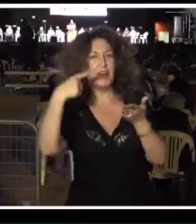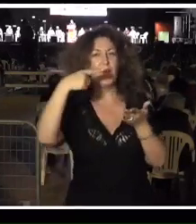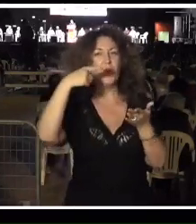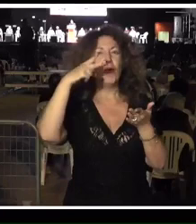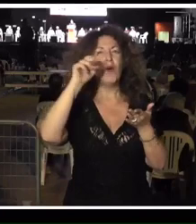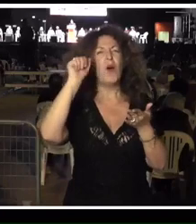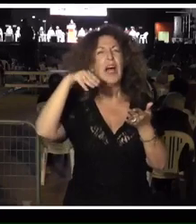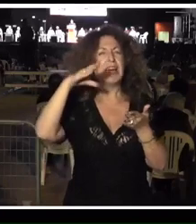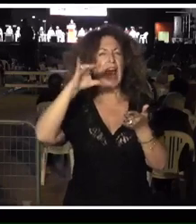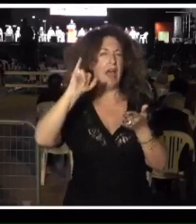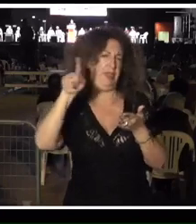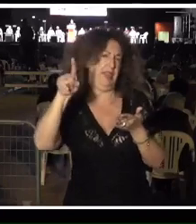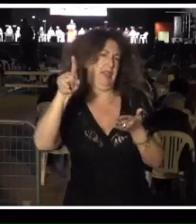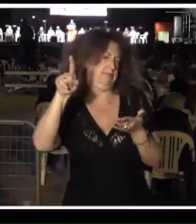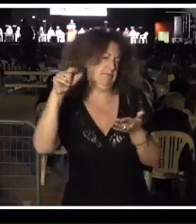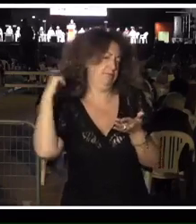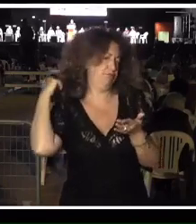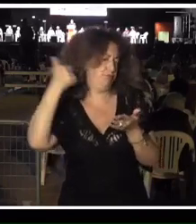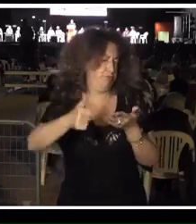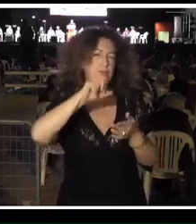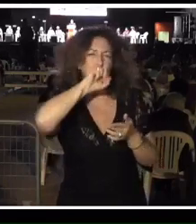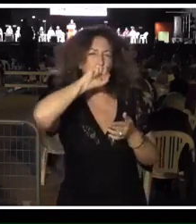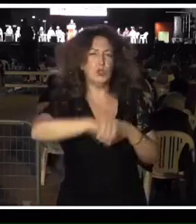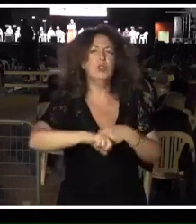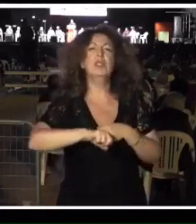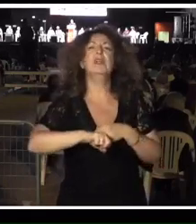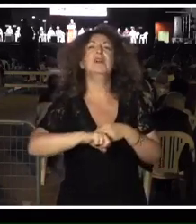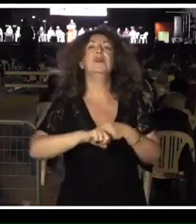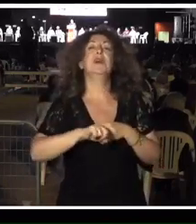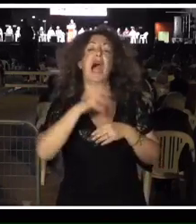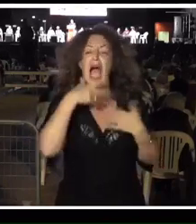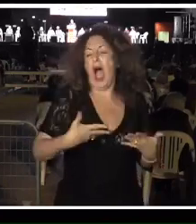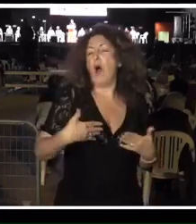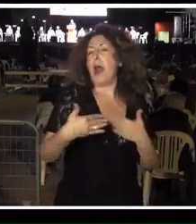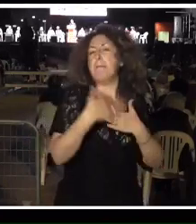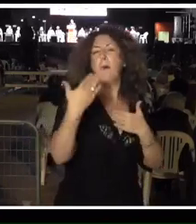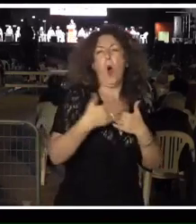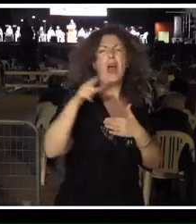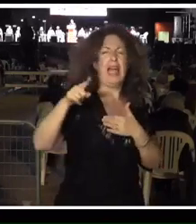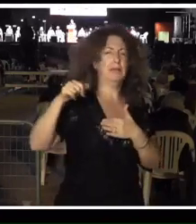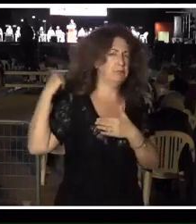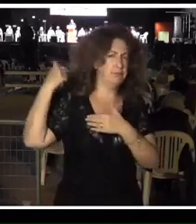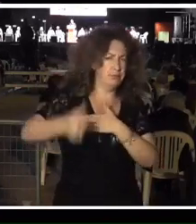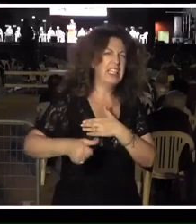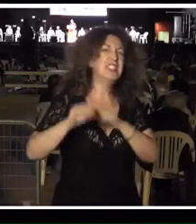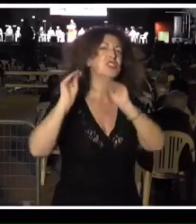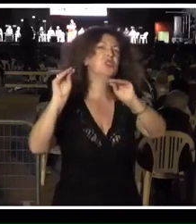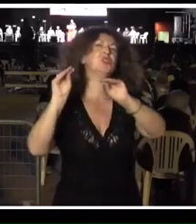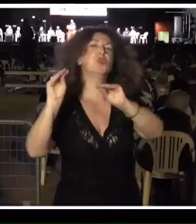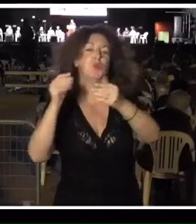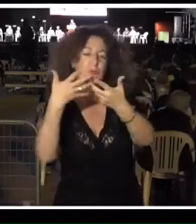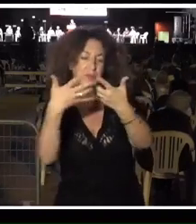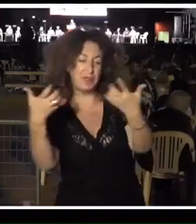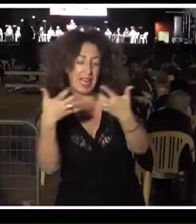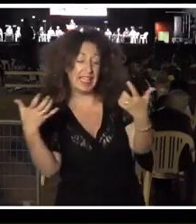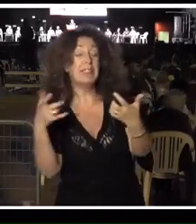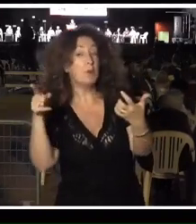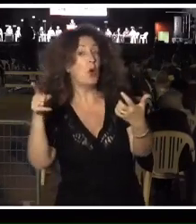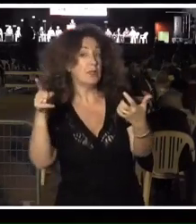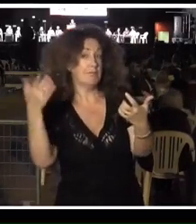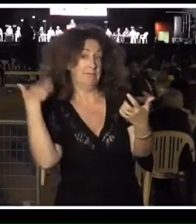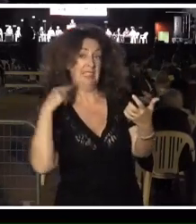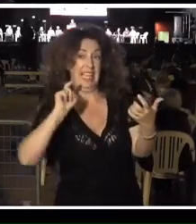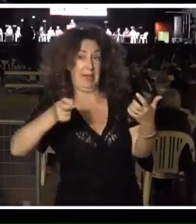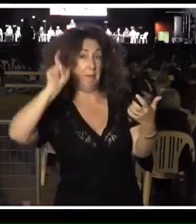años, porque él, para él, era fundamental lo que podríamos llamar una especie de reforma moral o educativa. Él era profesor, él era